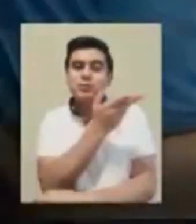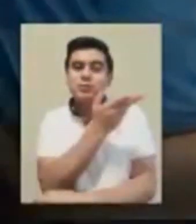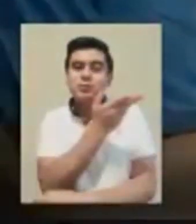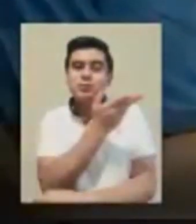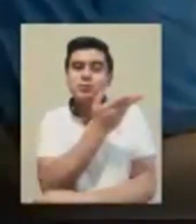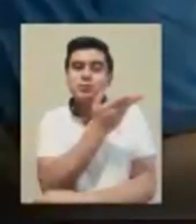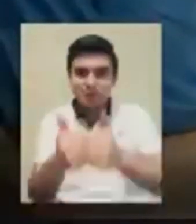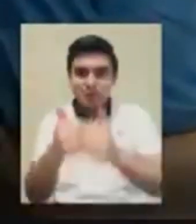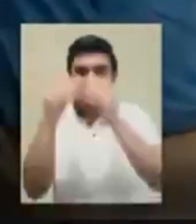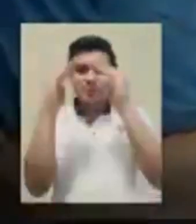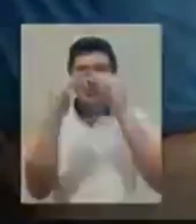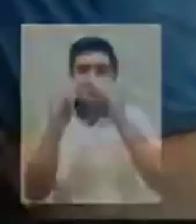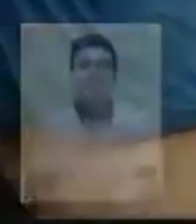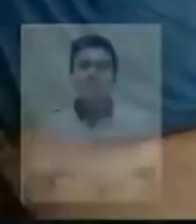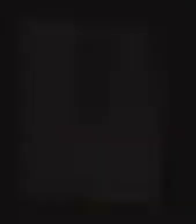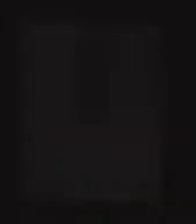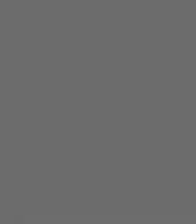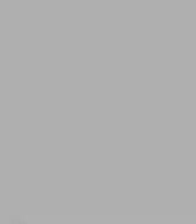Quédate en casa.